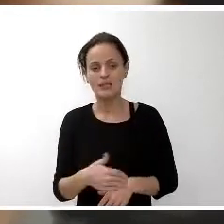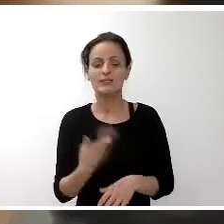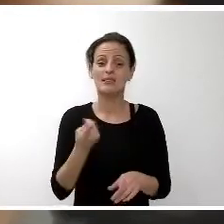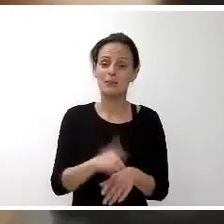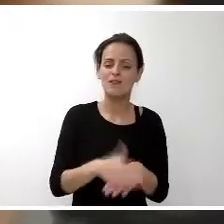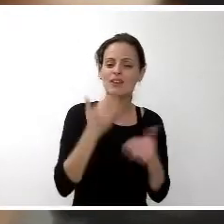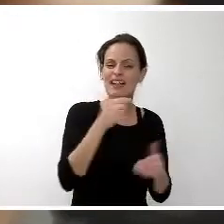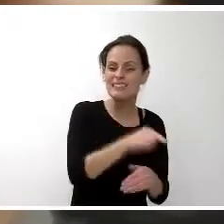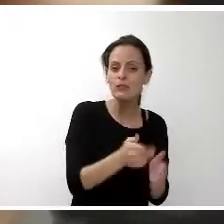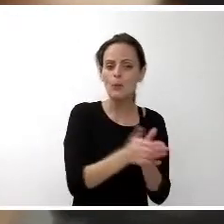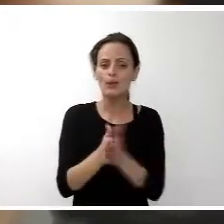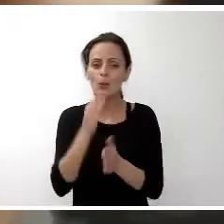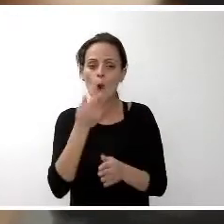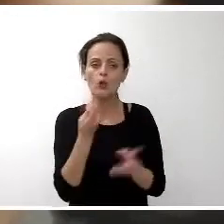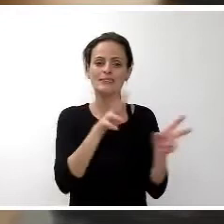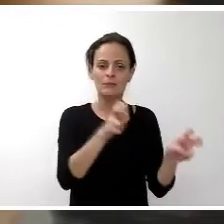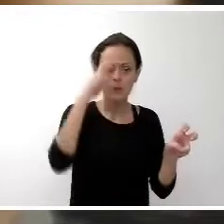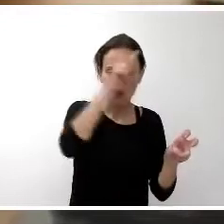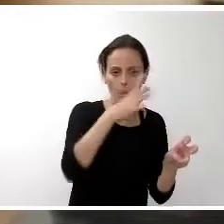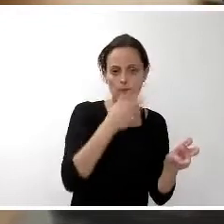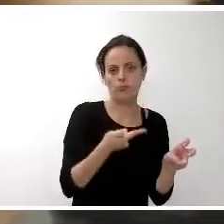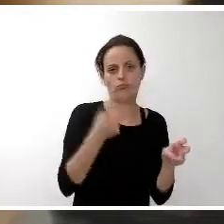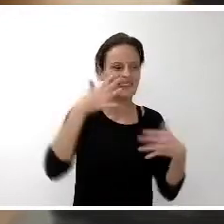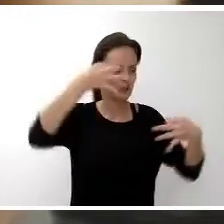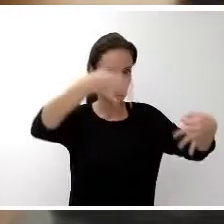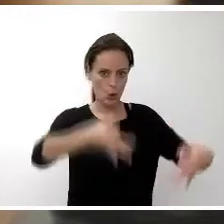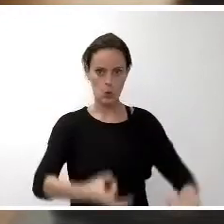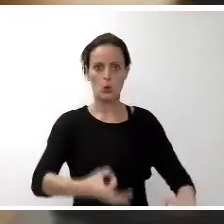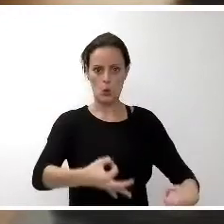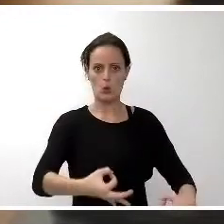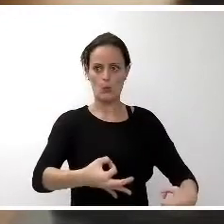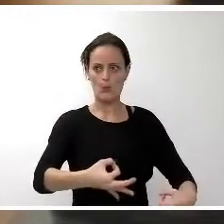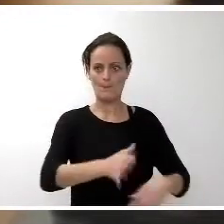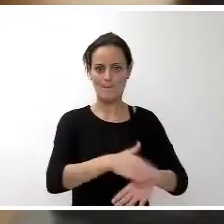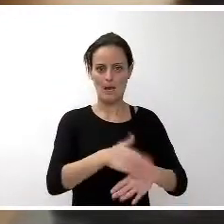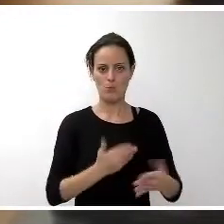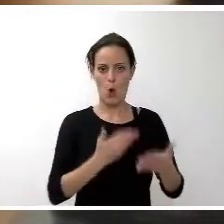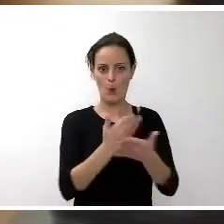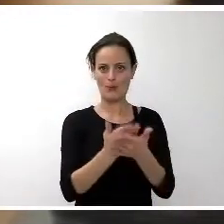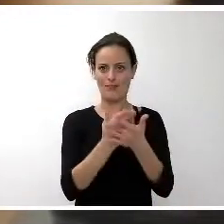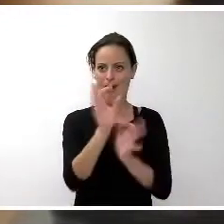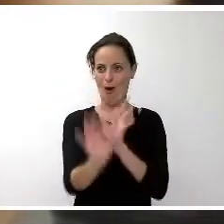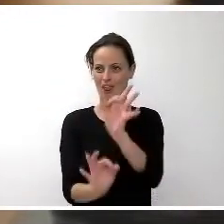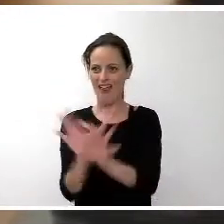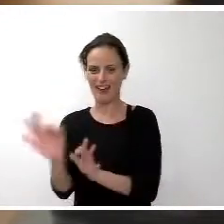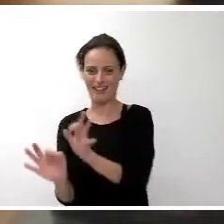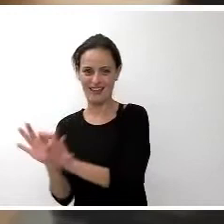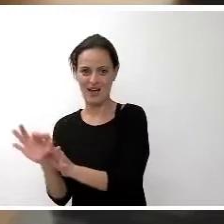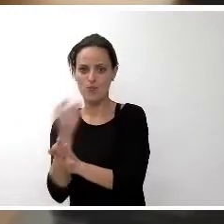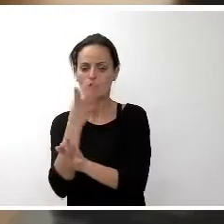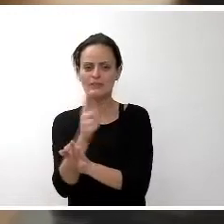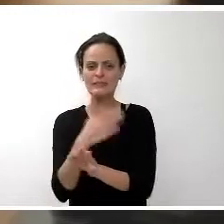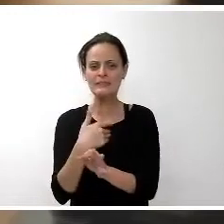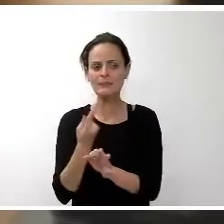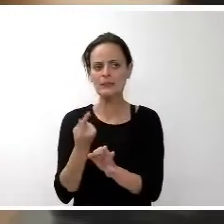los temas que les preocupa, por su sentido común a la hora de realizar todas las propuestas. Por la igualdad, porque es por